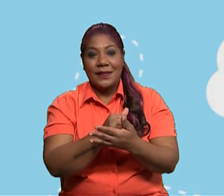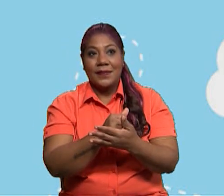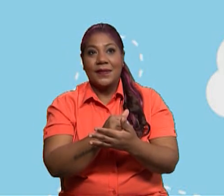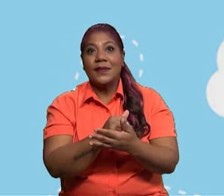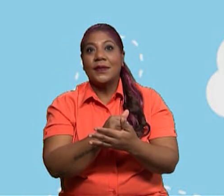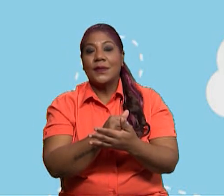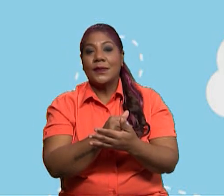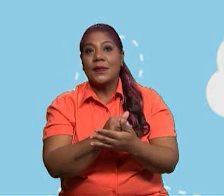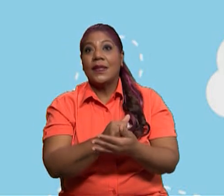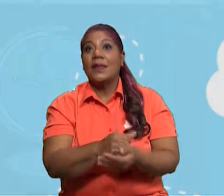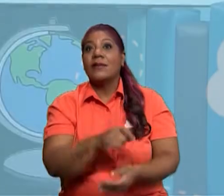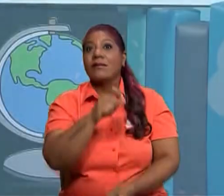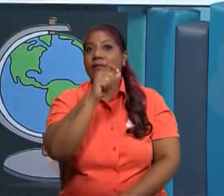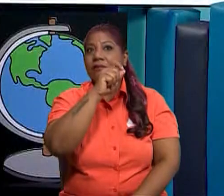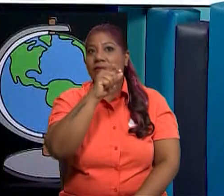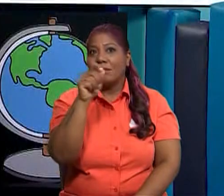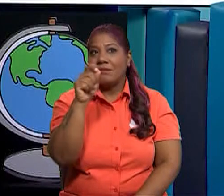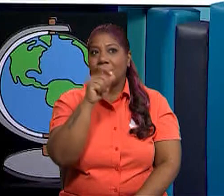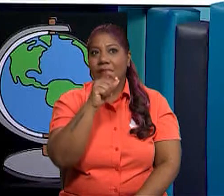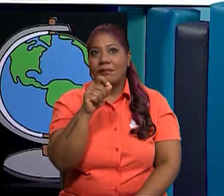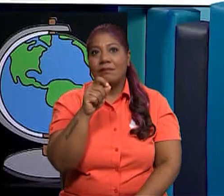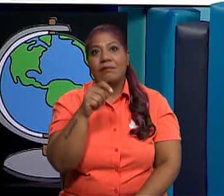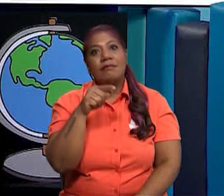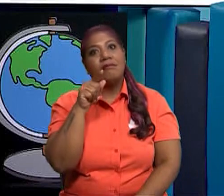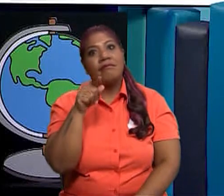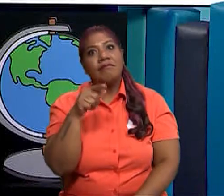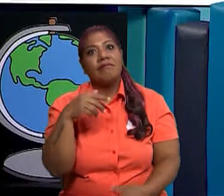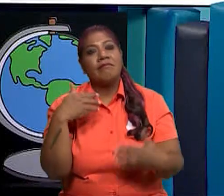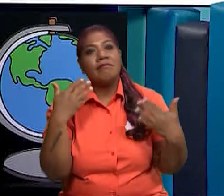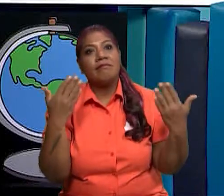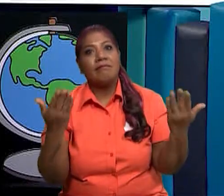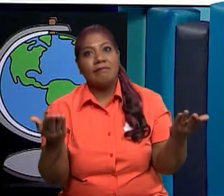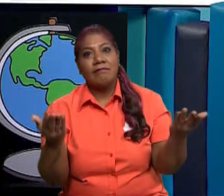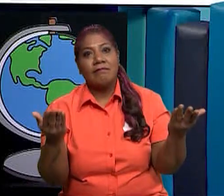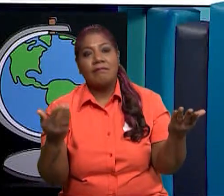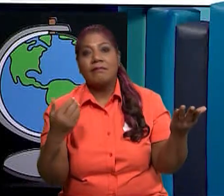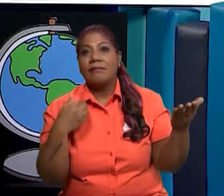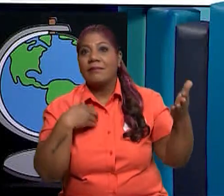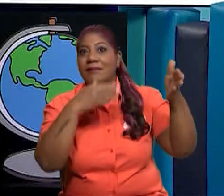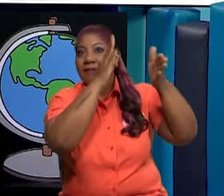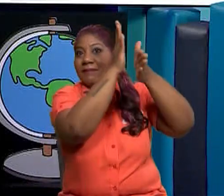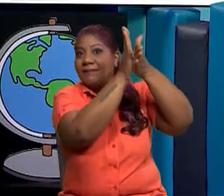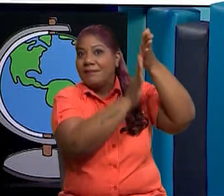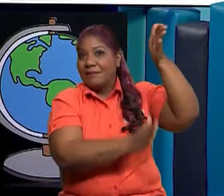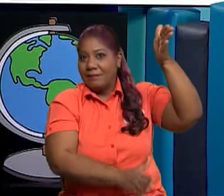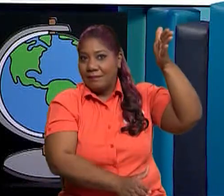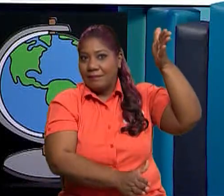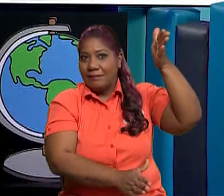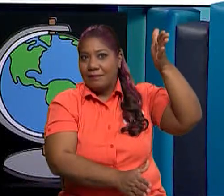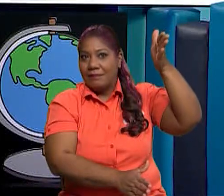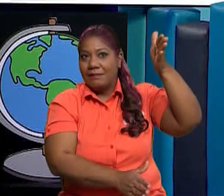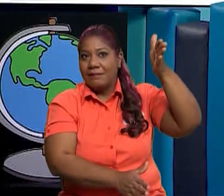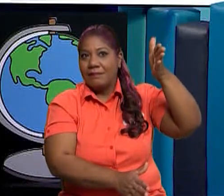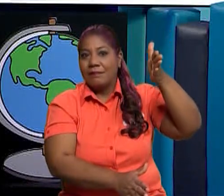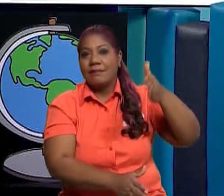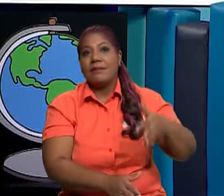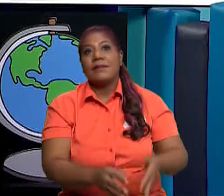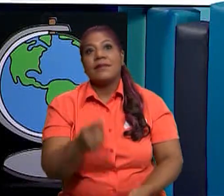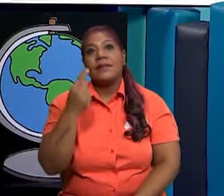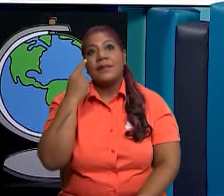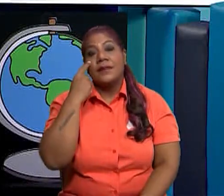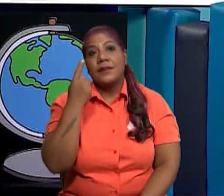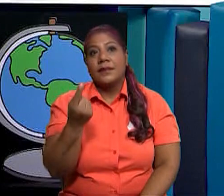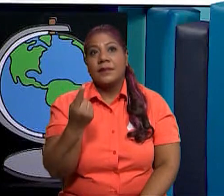y vamos a ir desglosando. ¿Qué tiene nuestro mural inicialmente, nuestro texto expositivo,